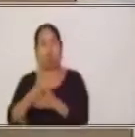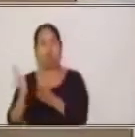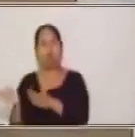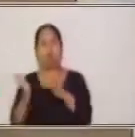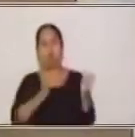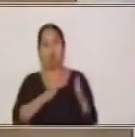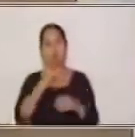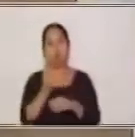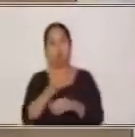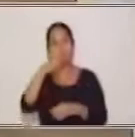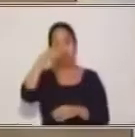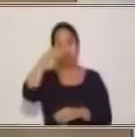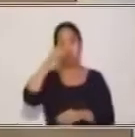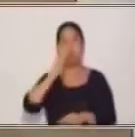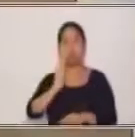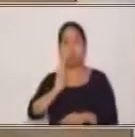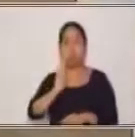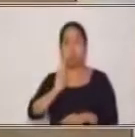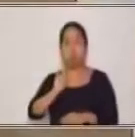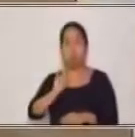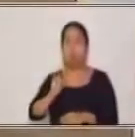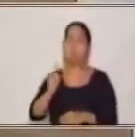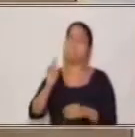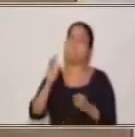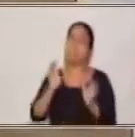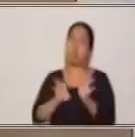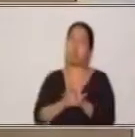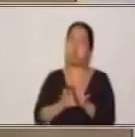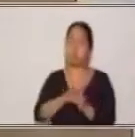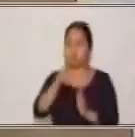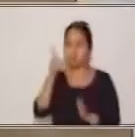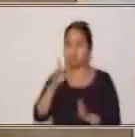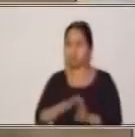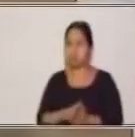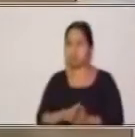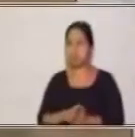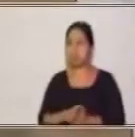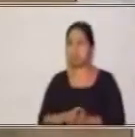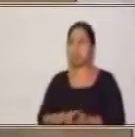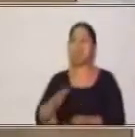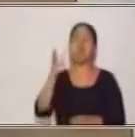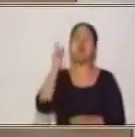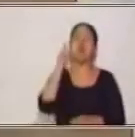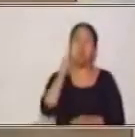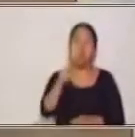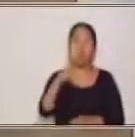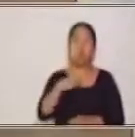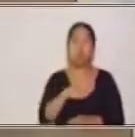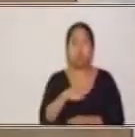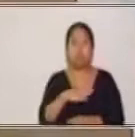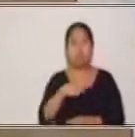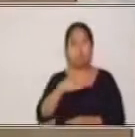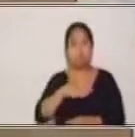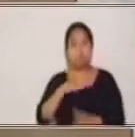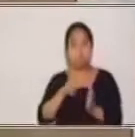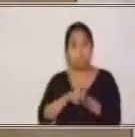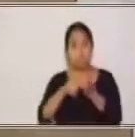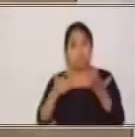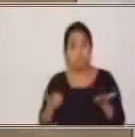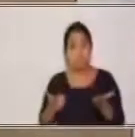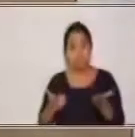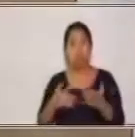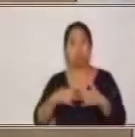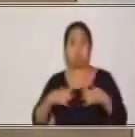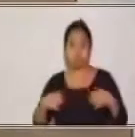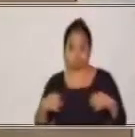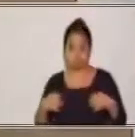ahí cambia la conjugación del verbo. También debe coincidir con la forma de trato. Tú tienes mi libro de ciencias.